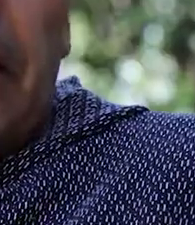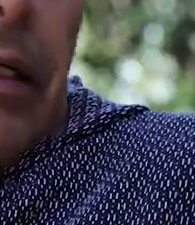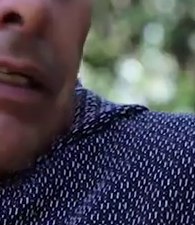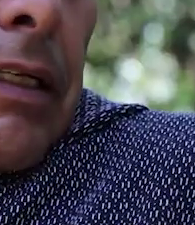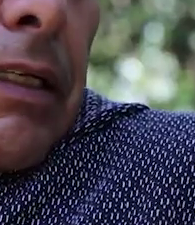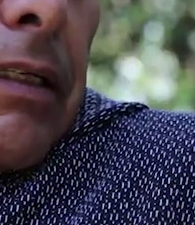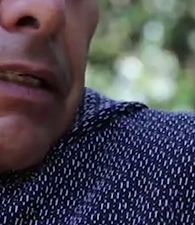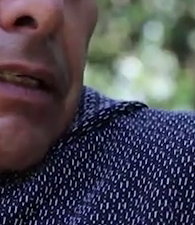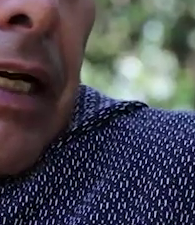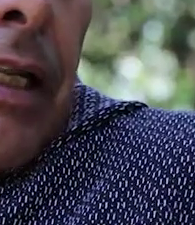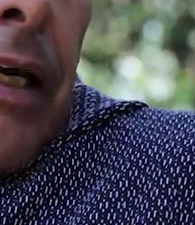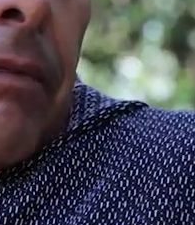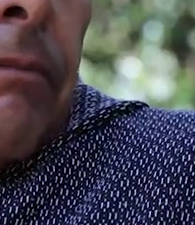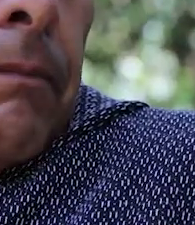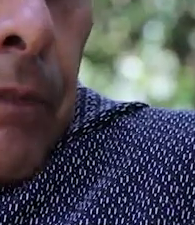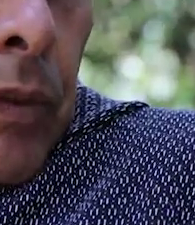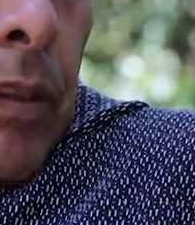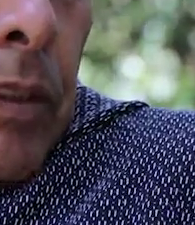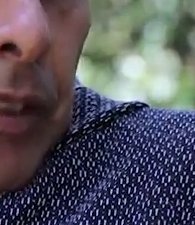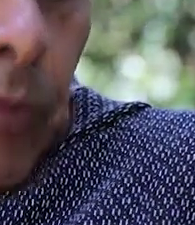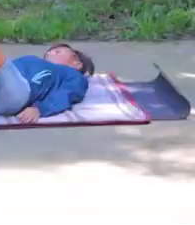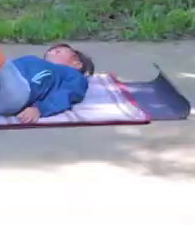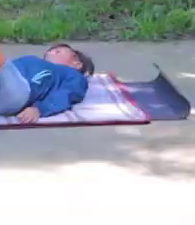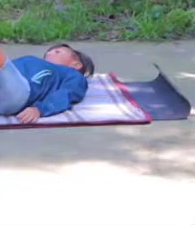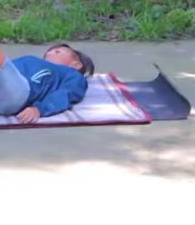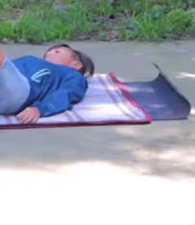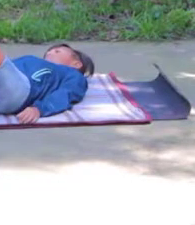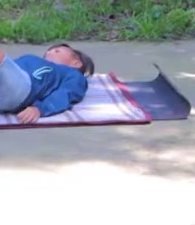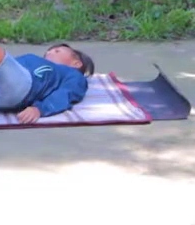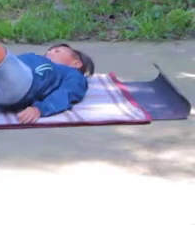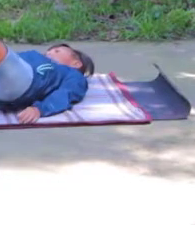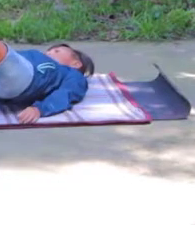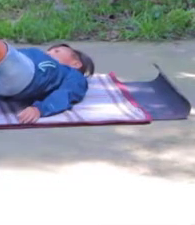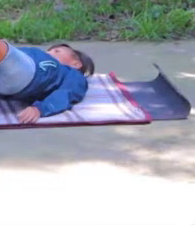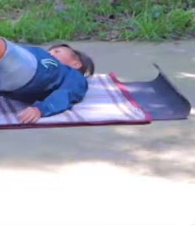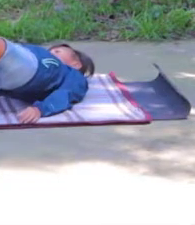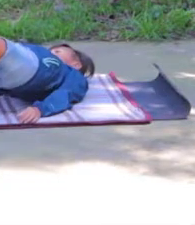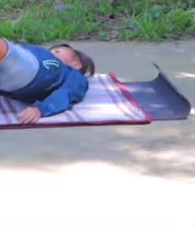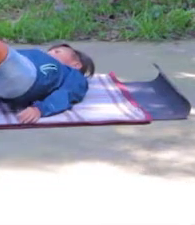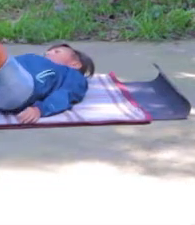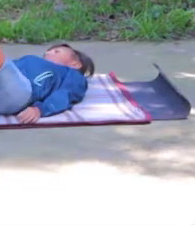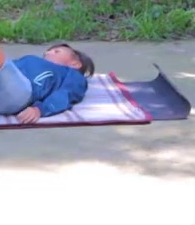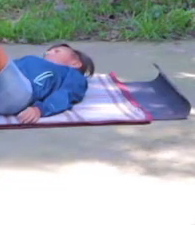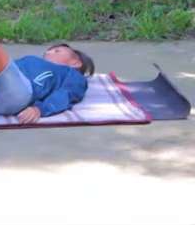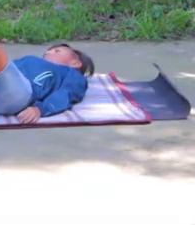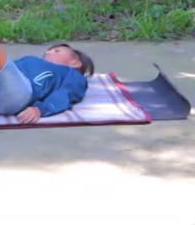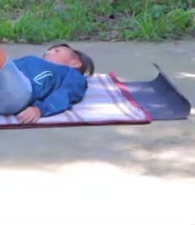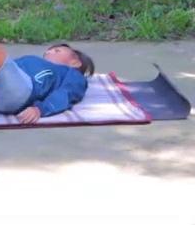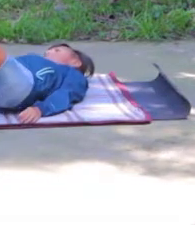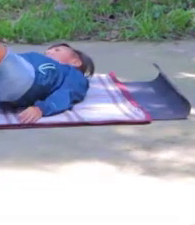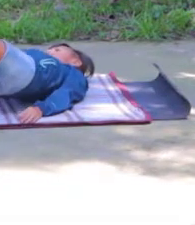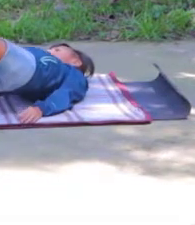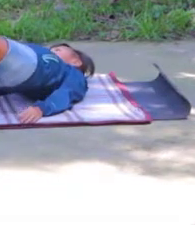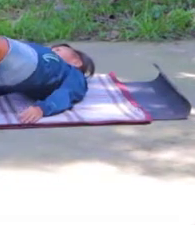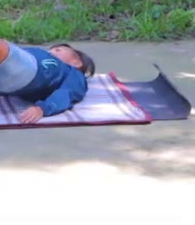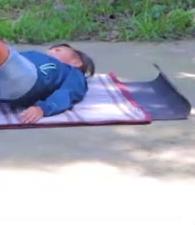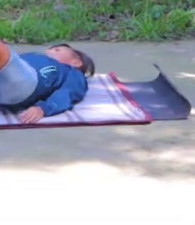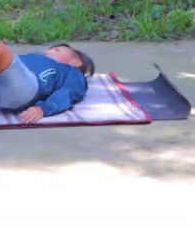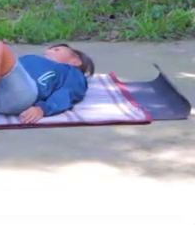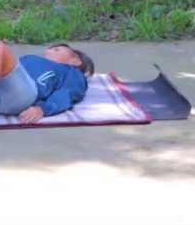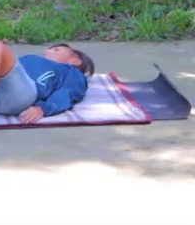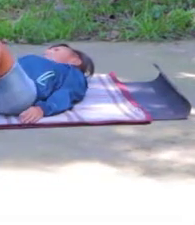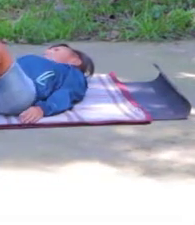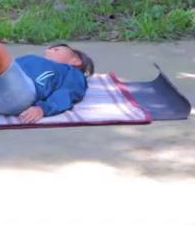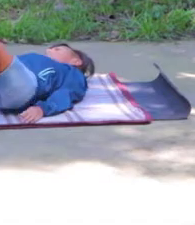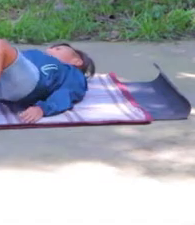elevar la cadera. Hacemos la... ¿Elevamos la cadera ahí? Muy bien. Otra vez. Pies